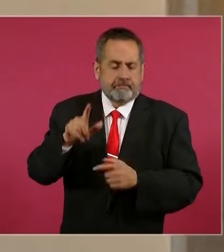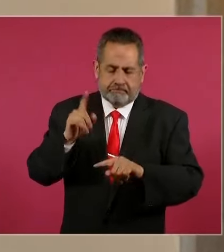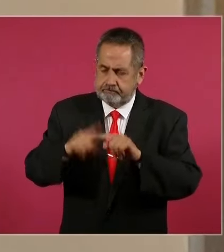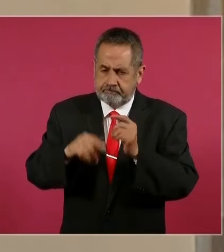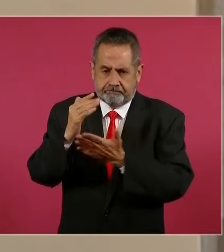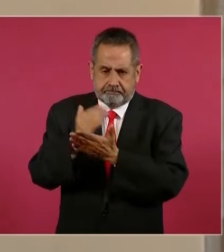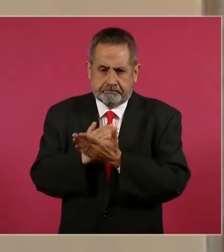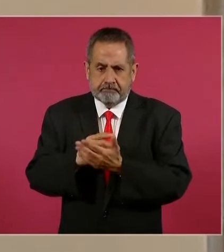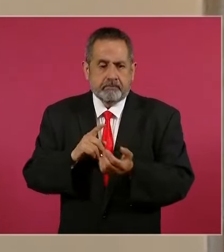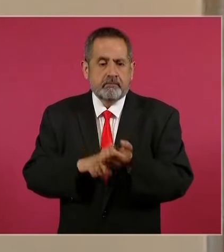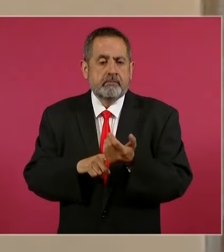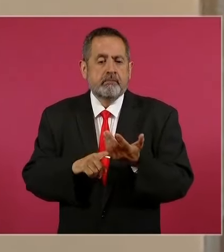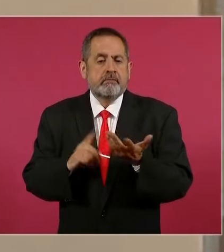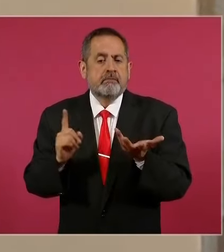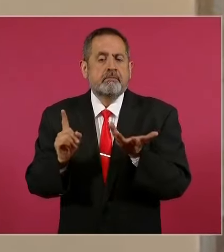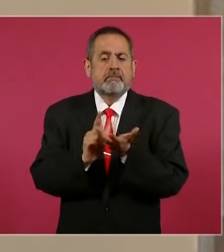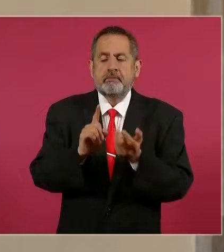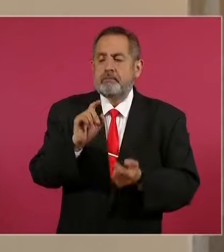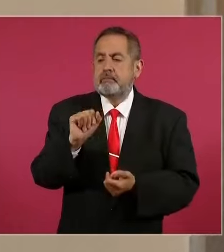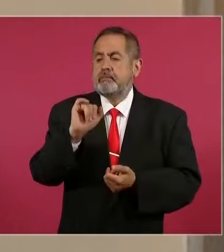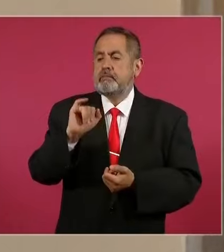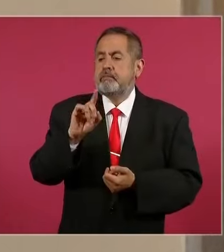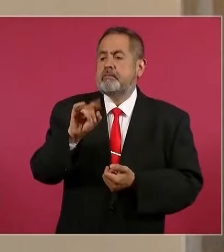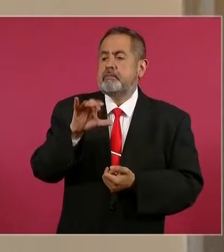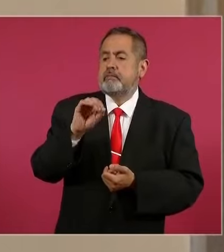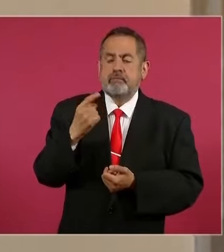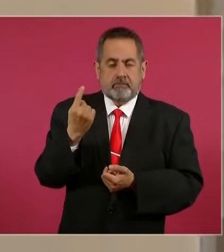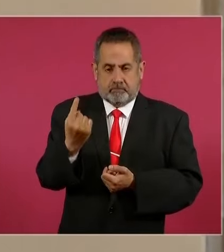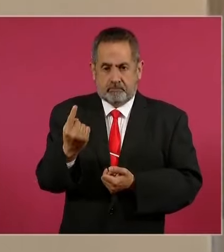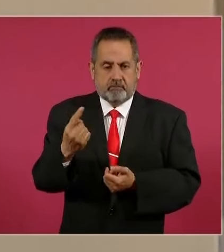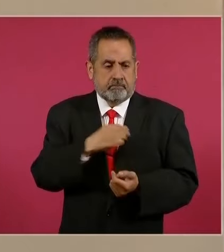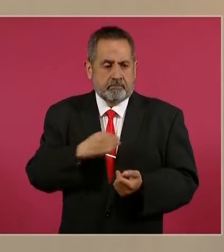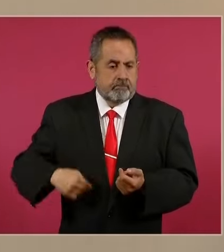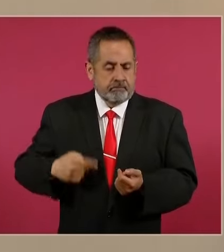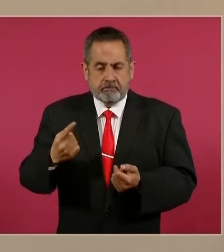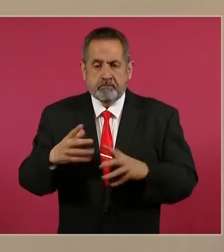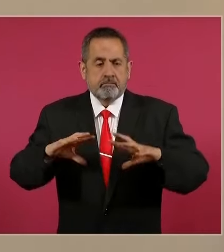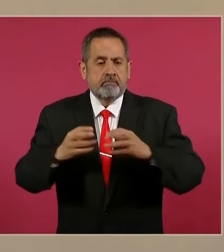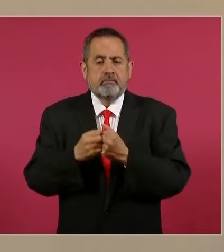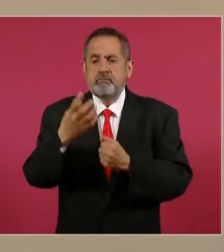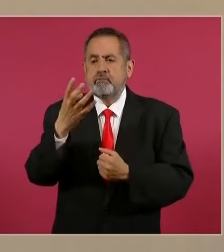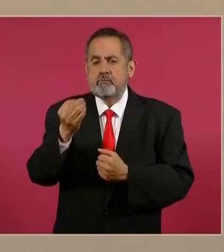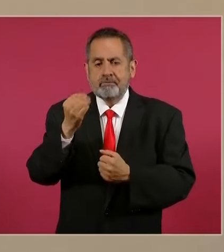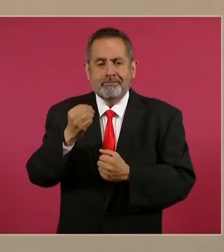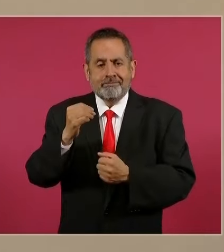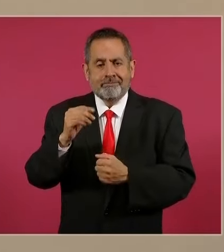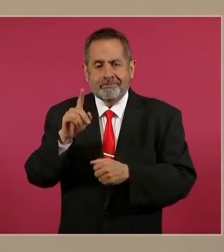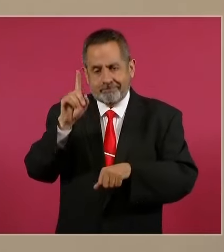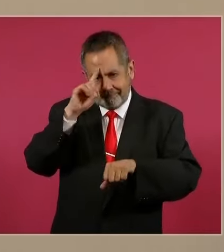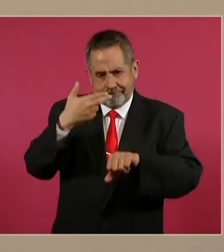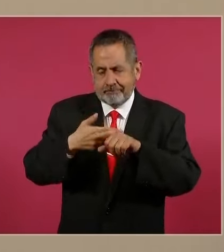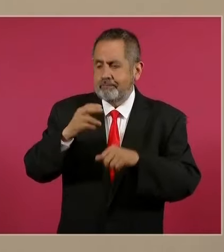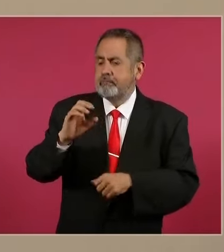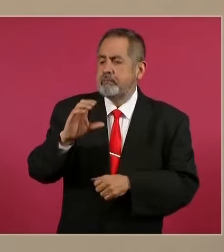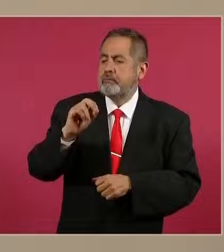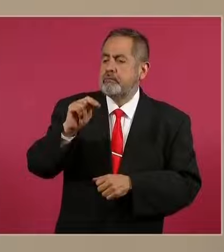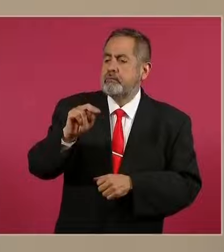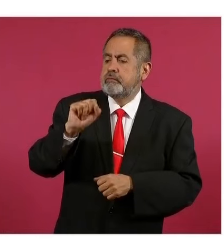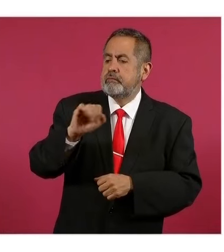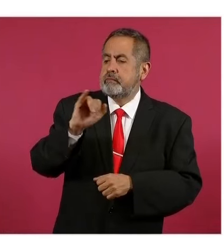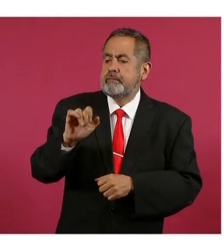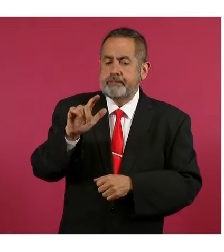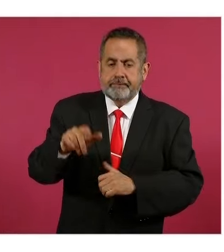sindicatura por municipio y hasta nueve regidores por concejales. Y también la renovación de